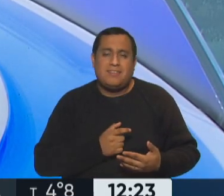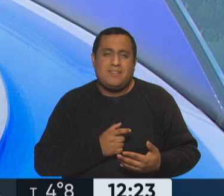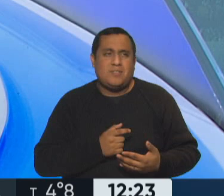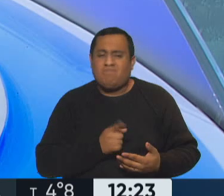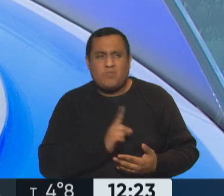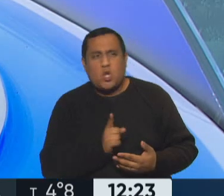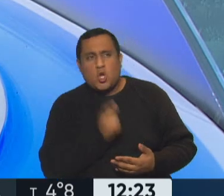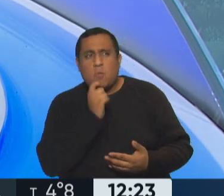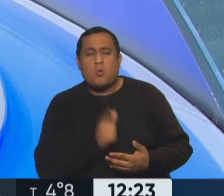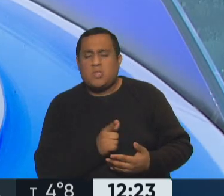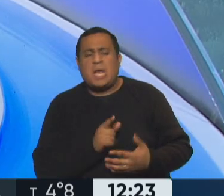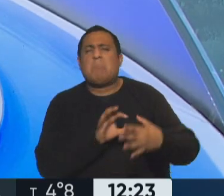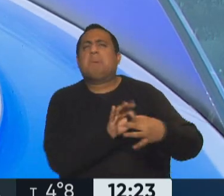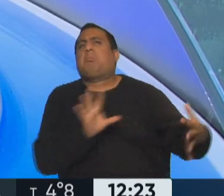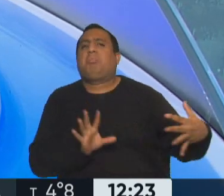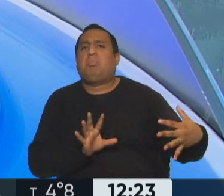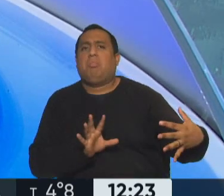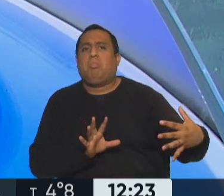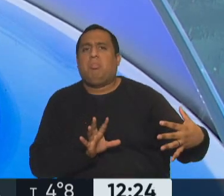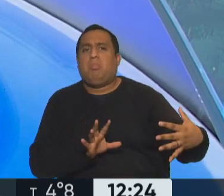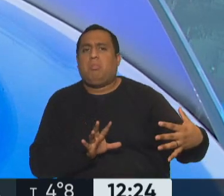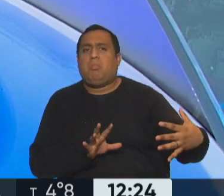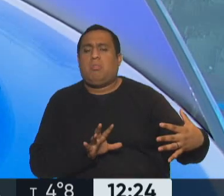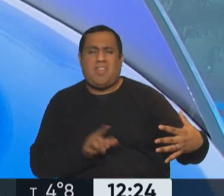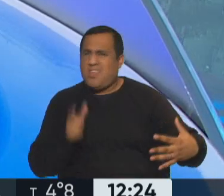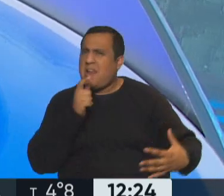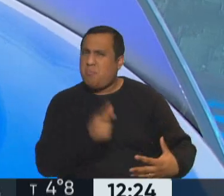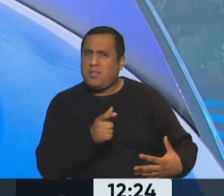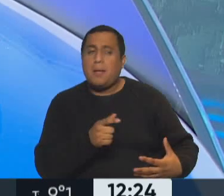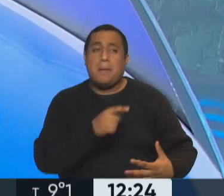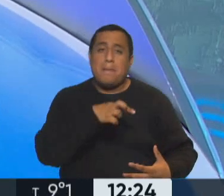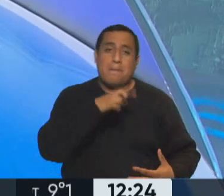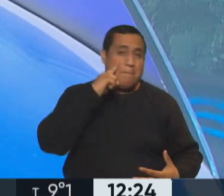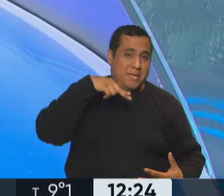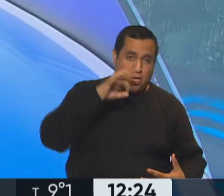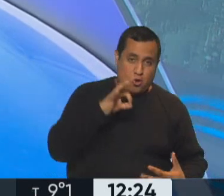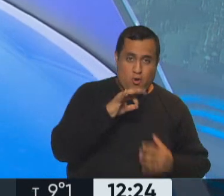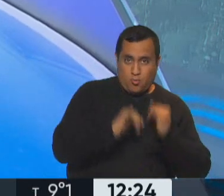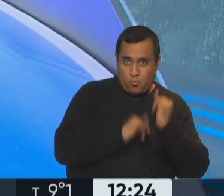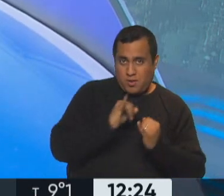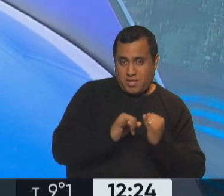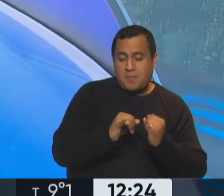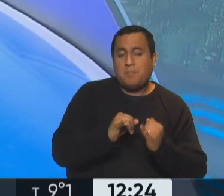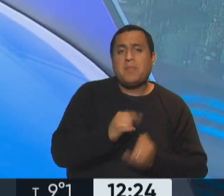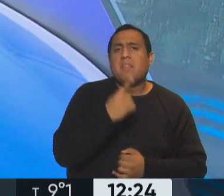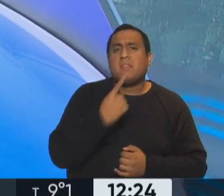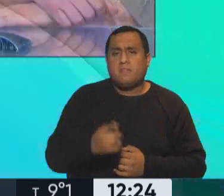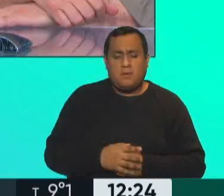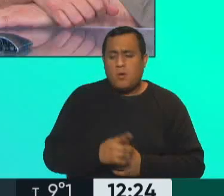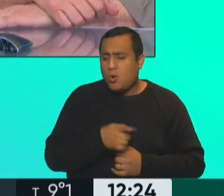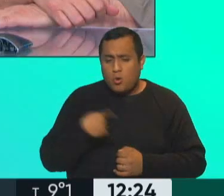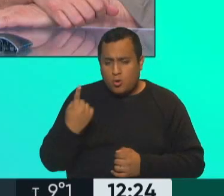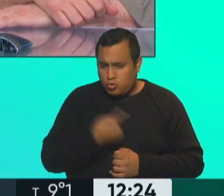diciendo que está rota la relación. ¿Y cuál es la respuesta que ellos quieren? Hay que escucharlo a Nicolás Pino para entender lo que él dice. Dice, estamos